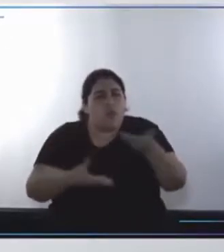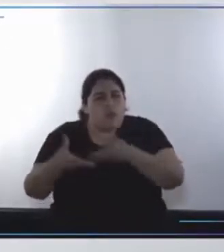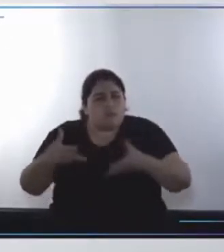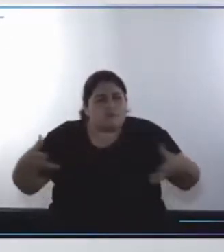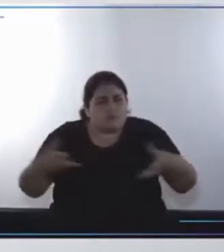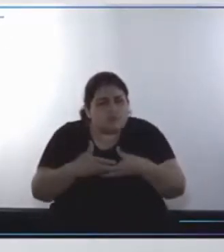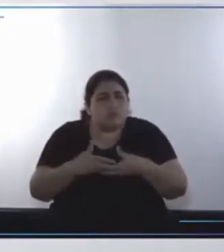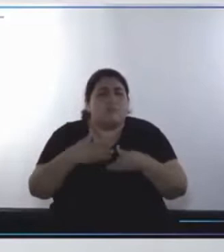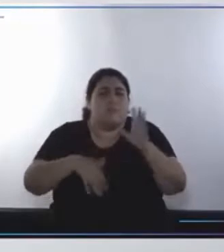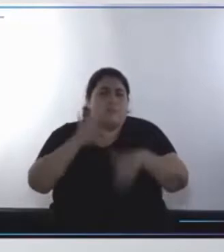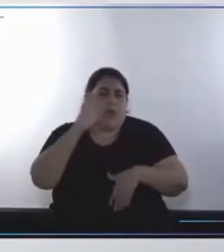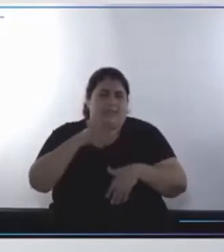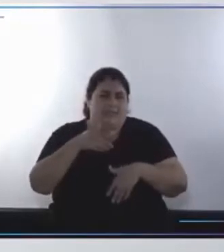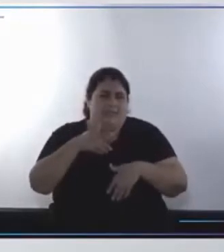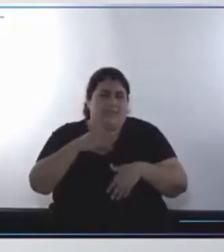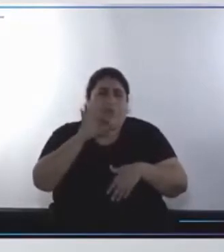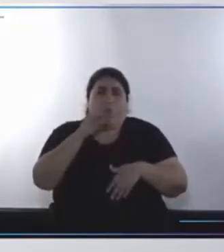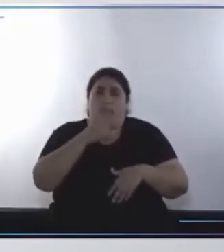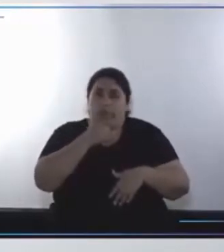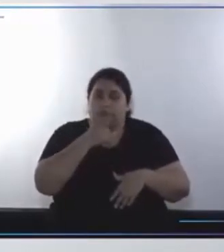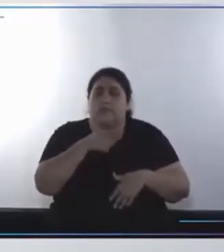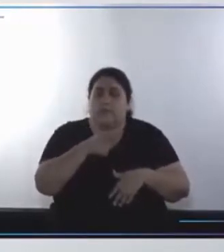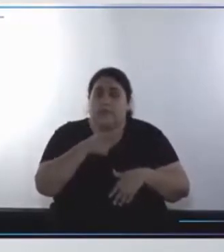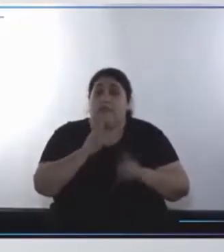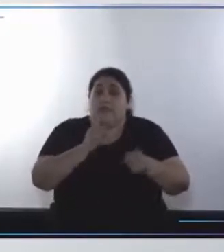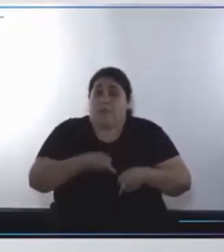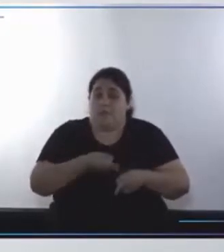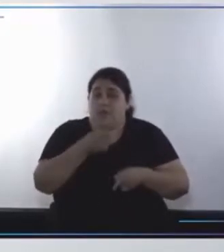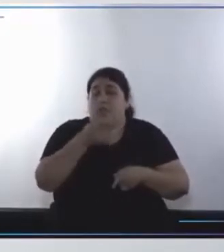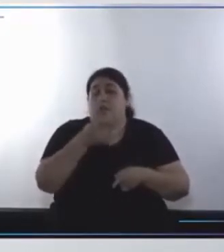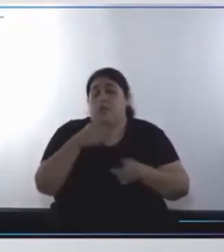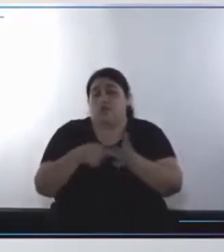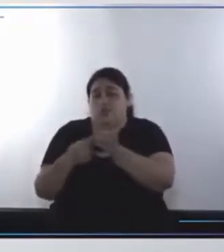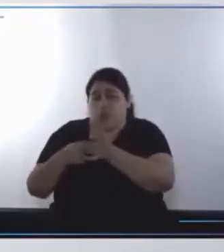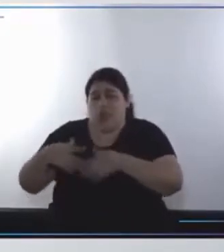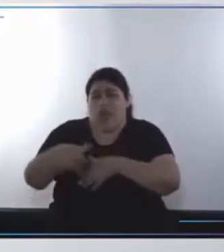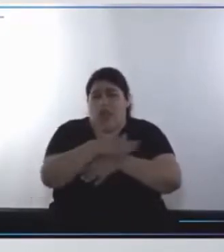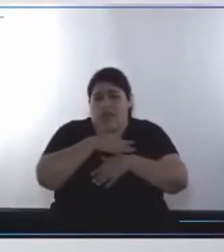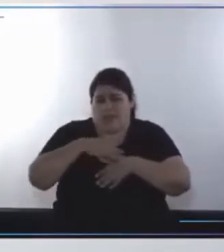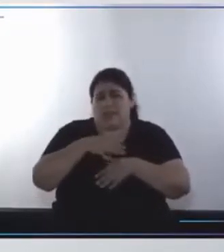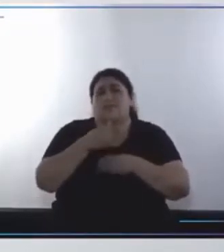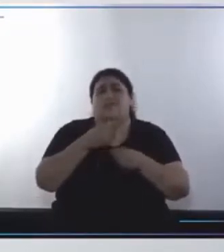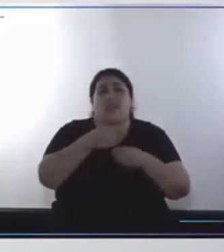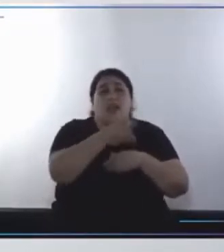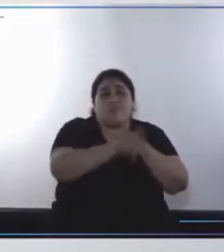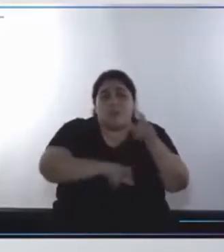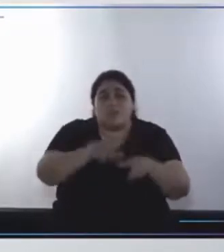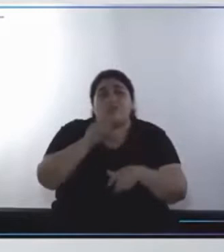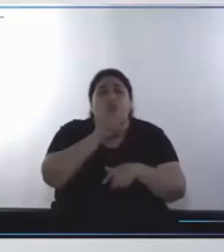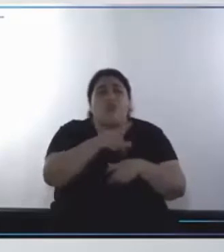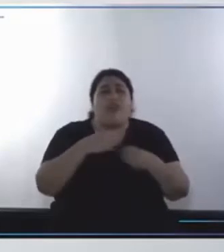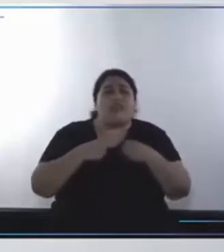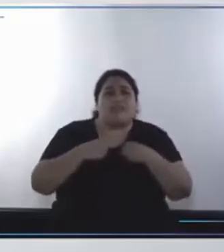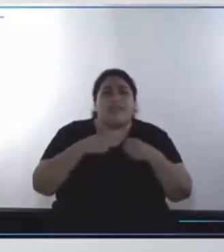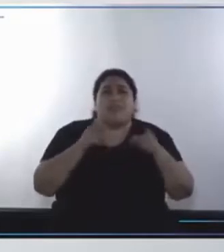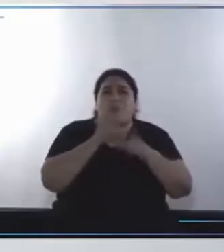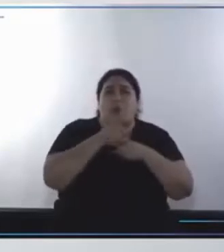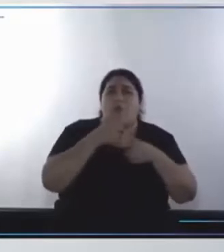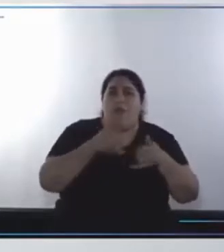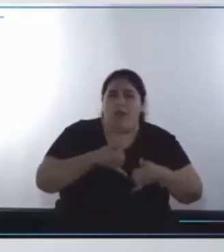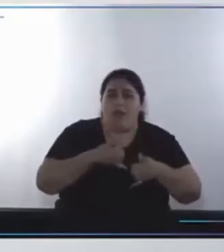convergen todos los ODS y la ciudad es el lugar donde la gente siente sus problemas y donde